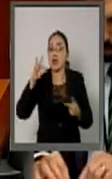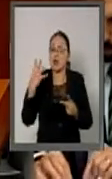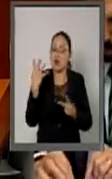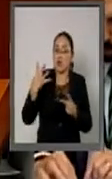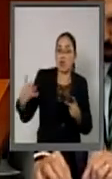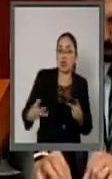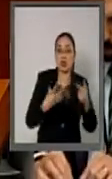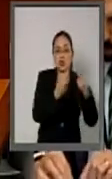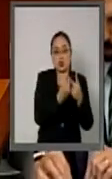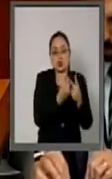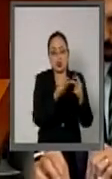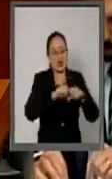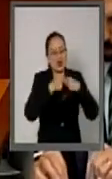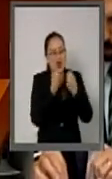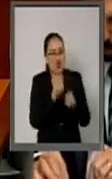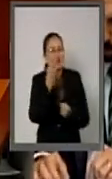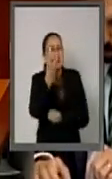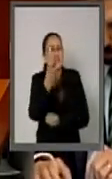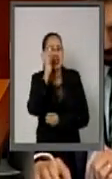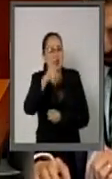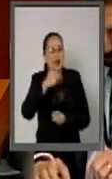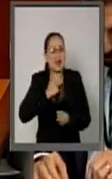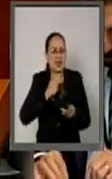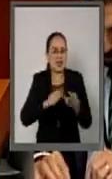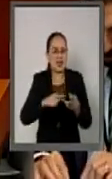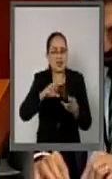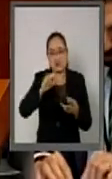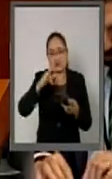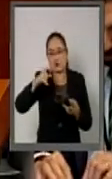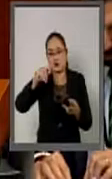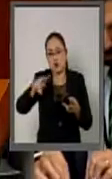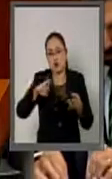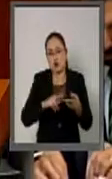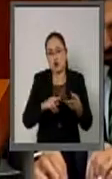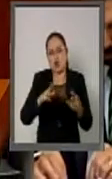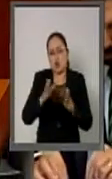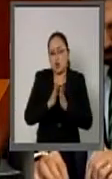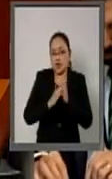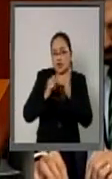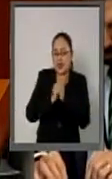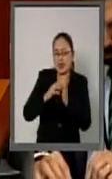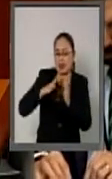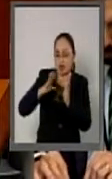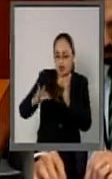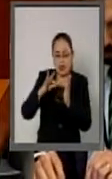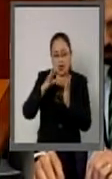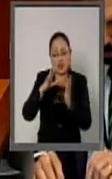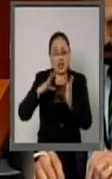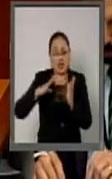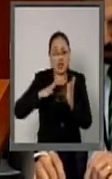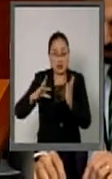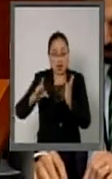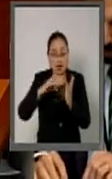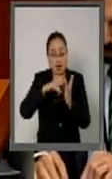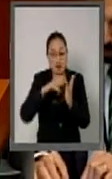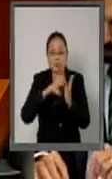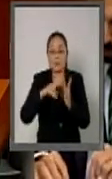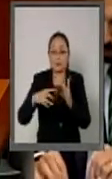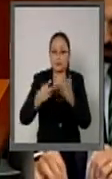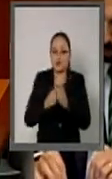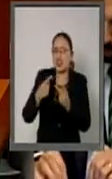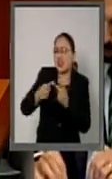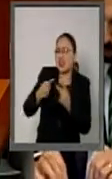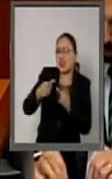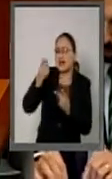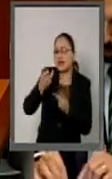como estados asociados, que son Canadá, Singapur, Nueva Zelanda y Australia. ¿Qué significa ser un estado asociado? Significa entrar